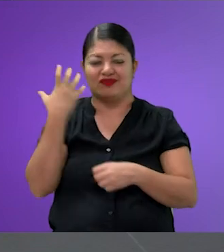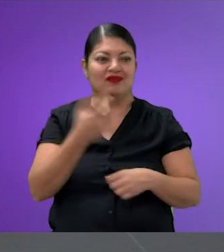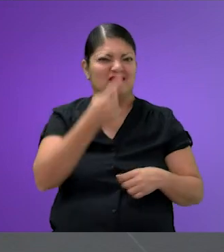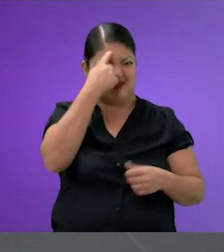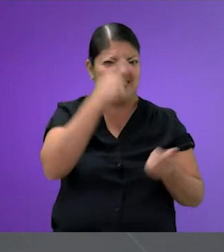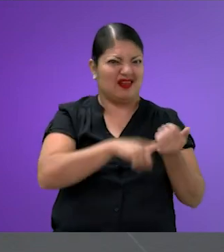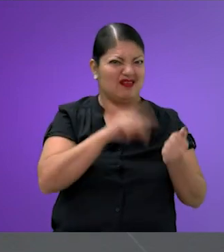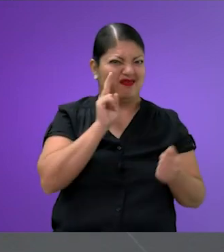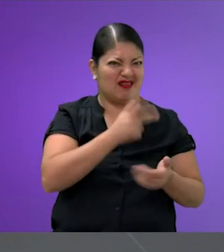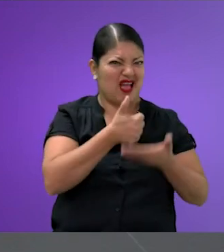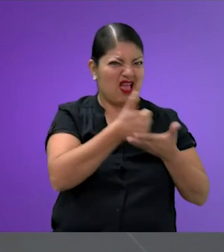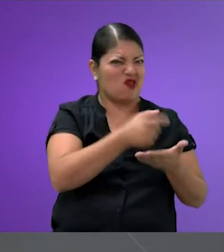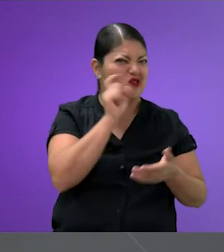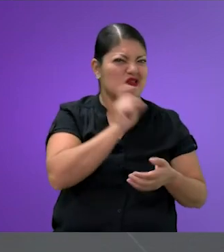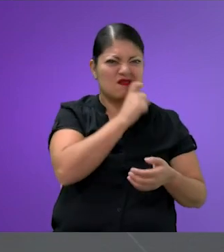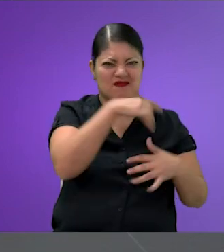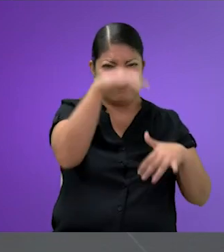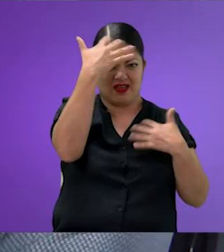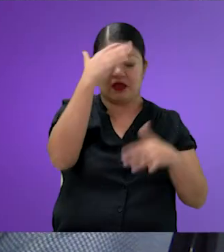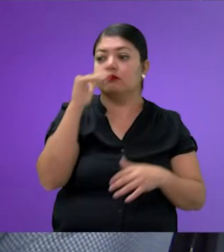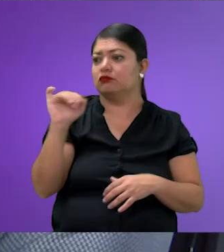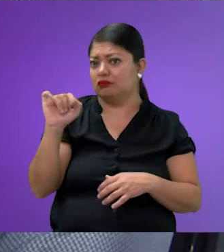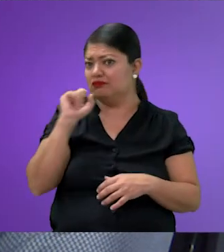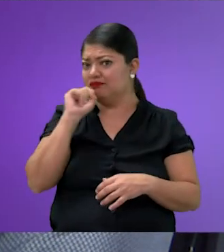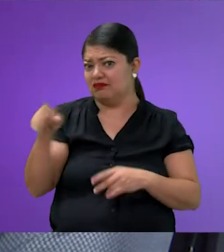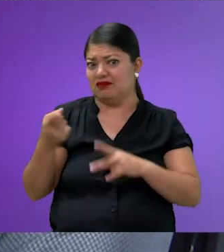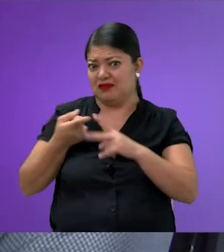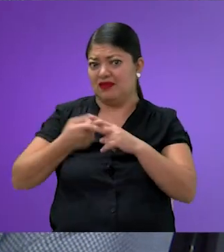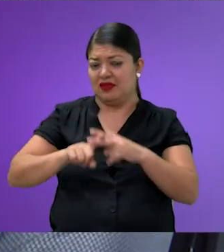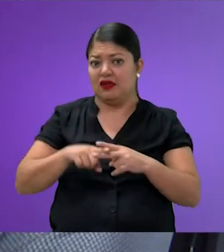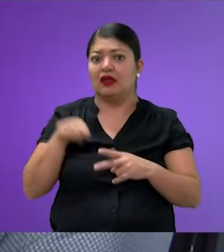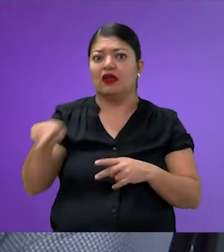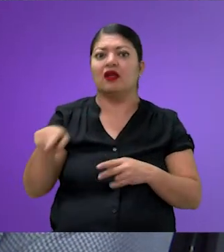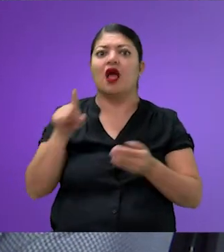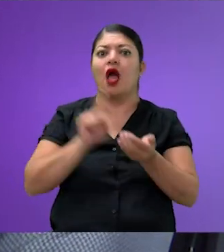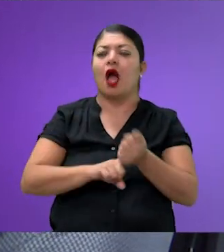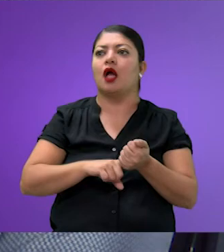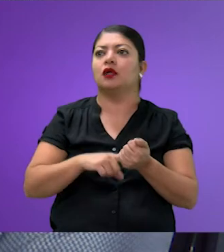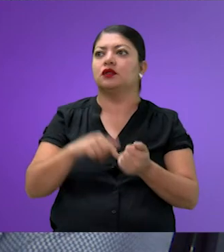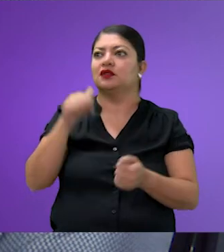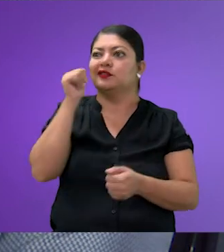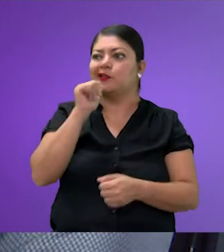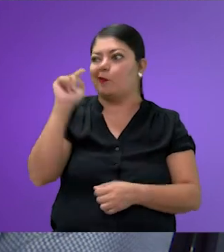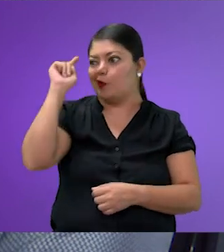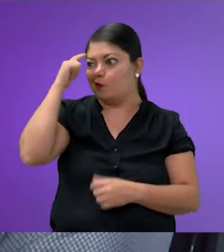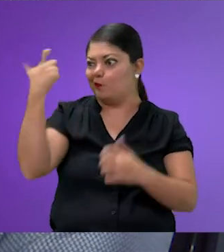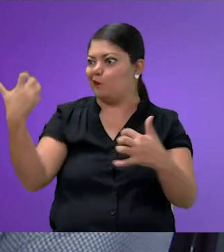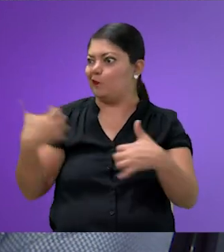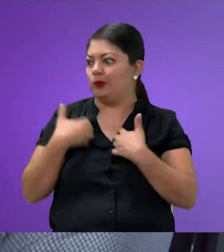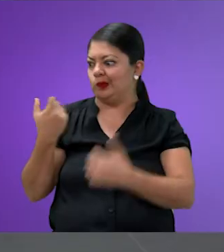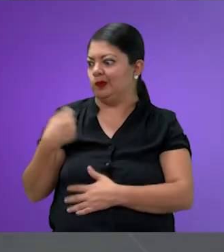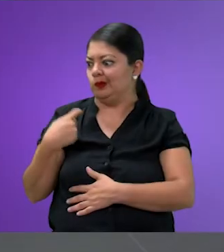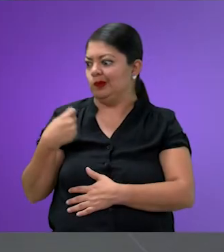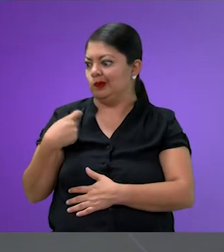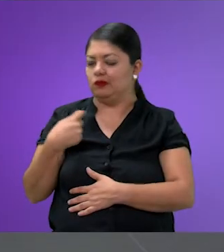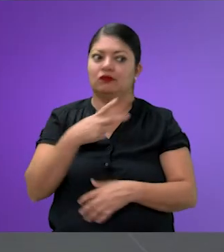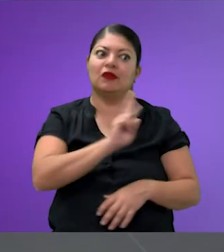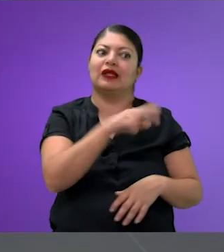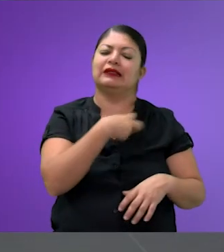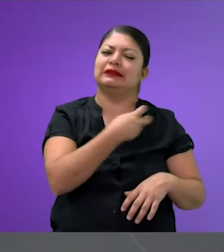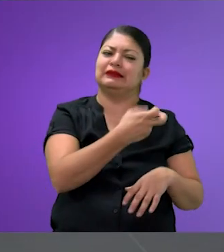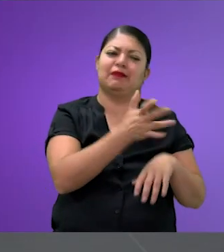a rasurarse, bañarse. No sé, pero... ¿Qué es parte del inicio? Sí, sí, estaba ensimismado, siempre molesto. spoiler porque esa película ya es The Hockey.